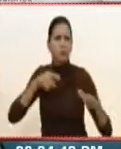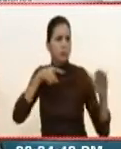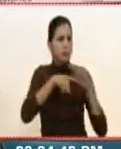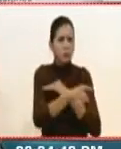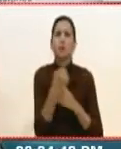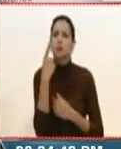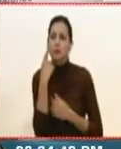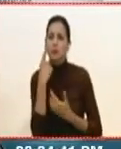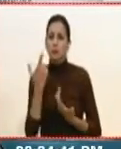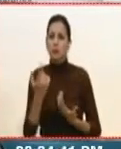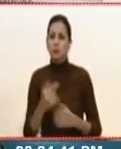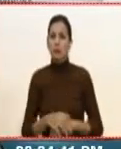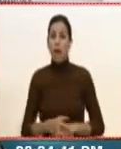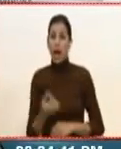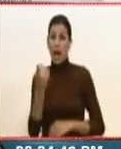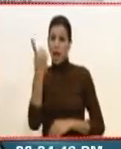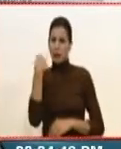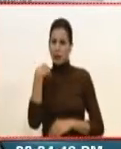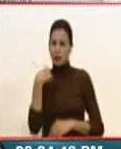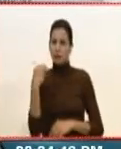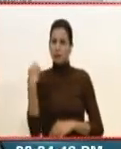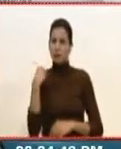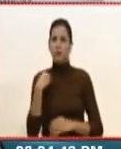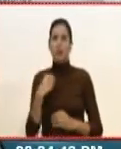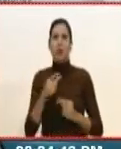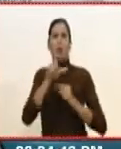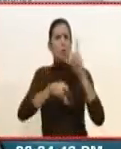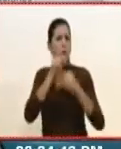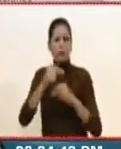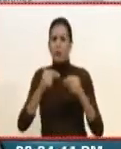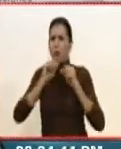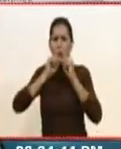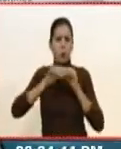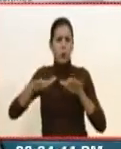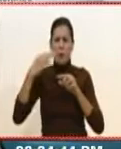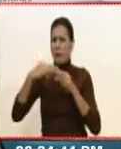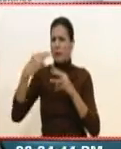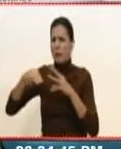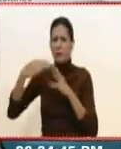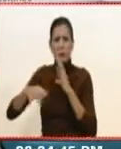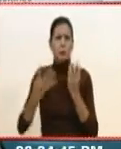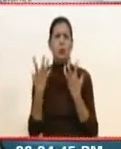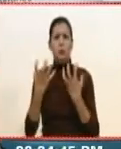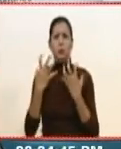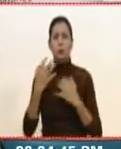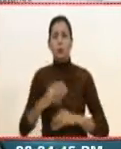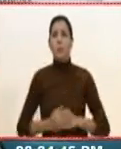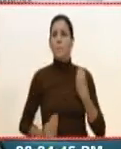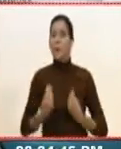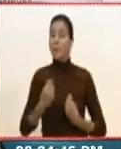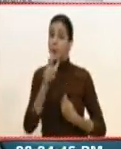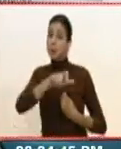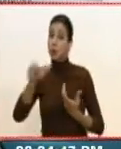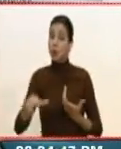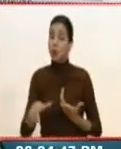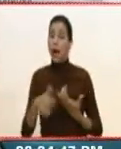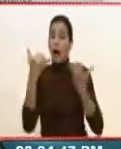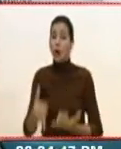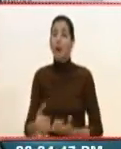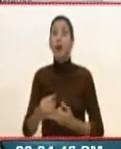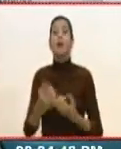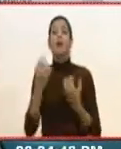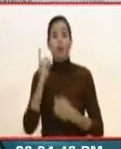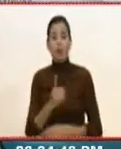has señalado ahorita. Desde ayer, de verdad, las redes sociales están activadas. Es propicia la oportunidad para denunciar a la